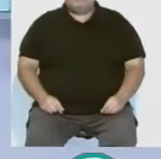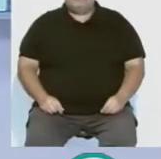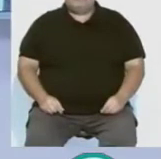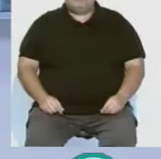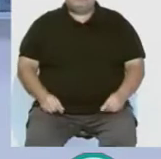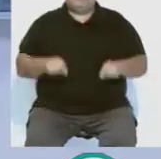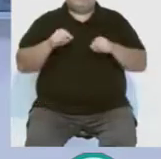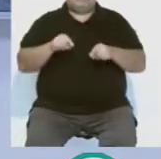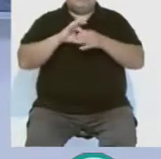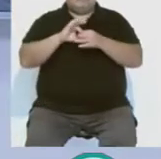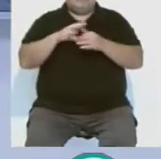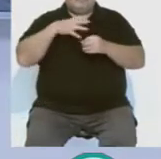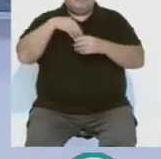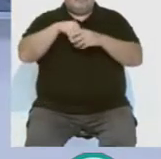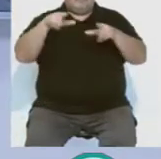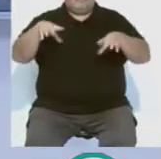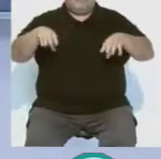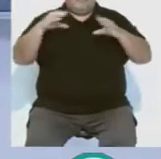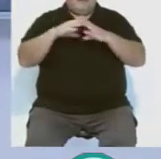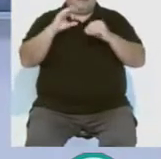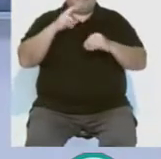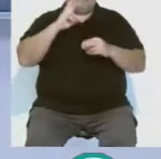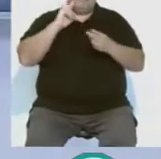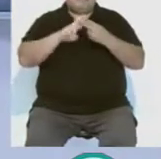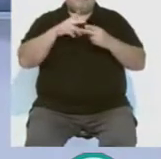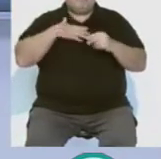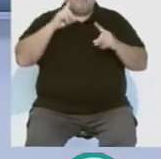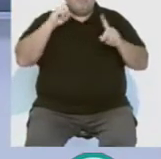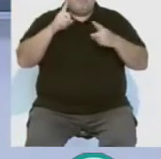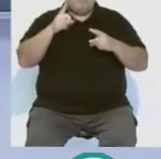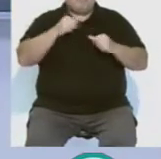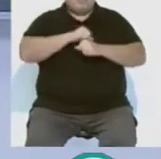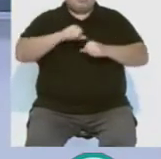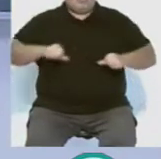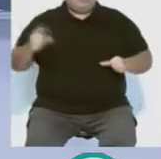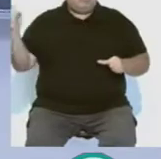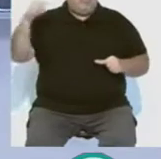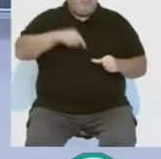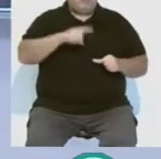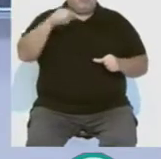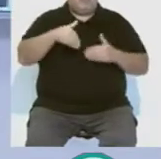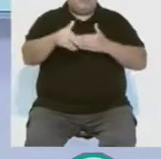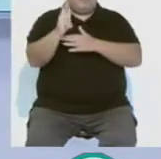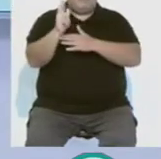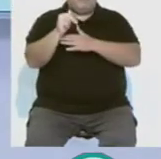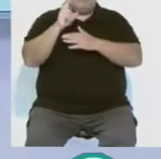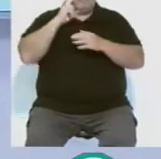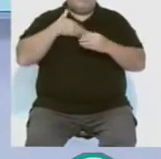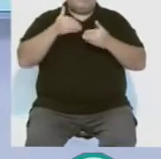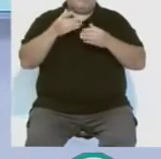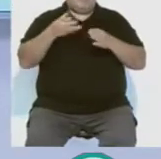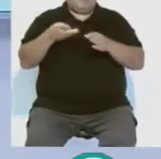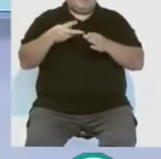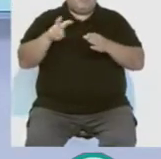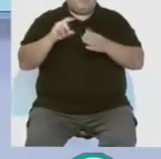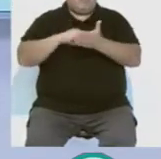Pues en esta fortaleza gaditana, el Castillo de Santa Catalina, actuará el músico portugués Frankie Chávez, que este viernes descubrirá su último trabajo